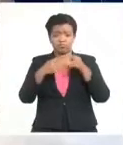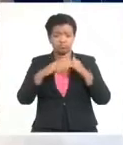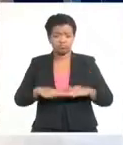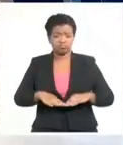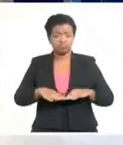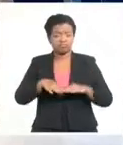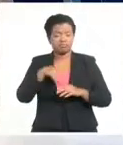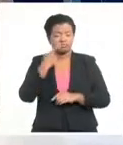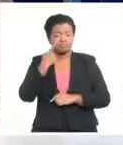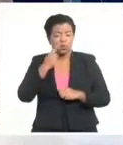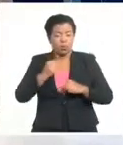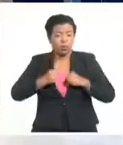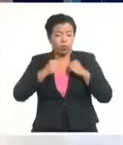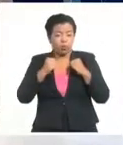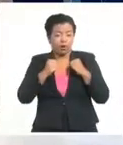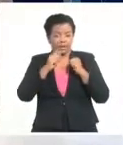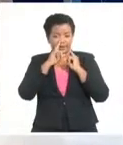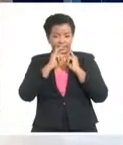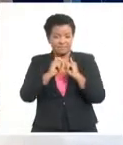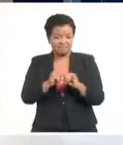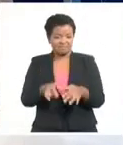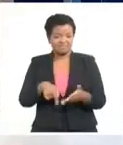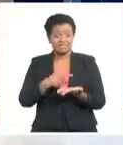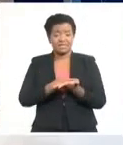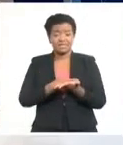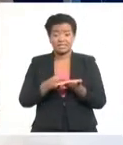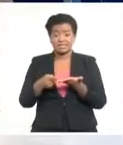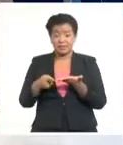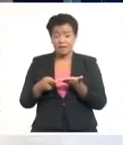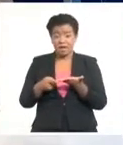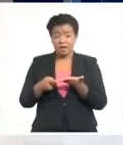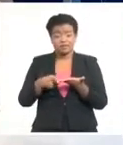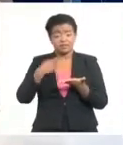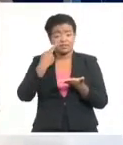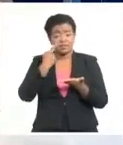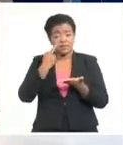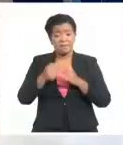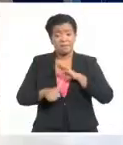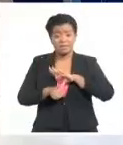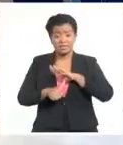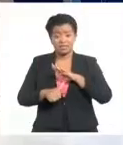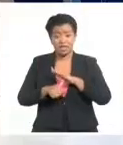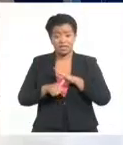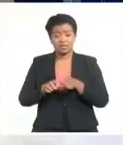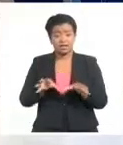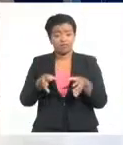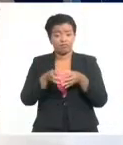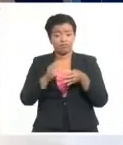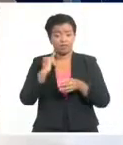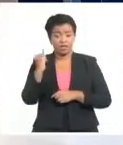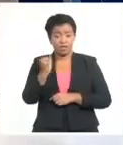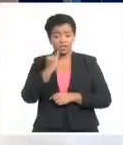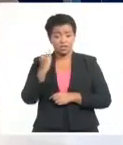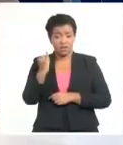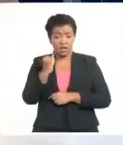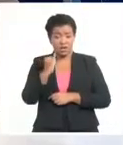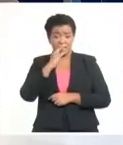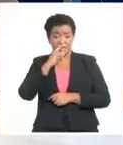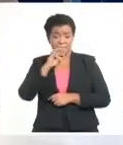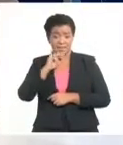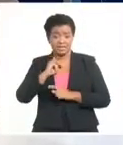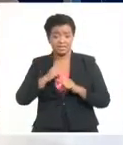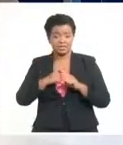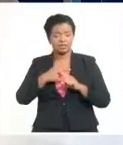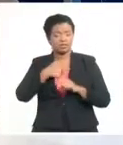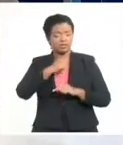más fuertes se ha dado esta semana tras unas declaraciones de la presidenta del Foro Internacional de los BRICS. Y aquí me quiero